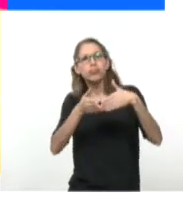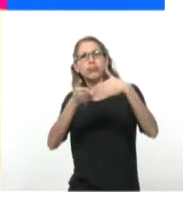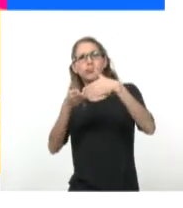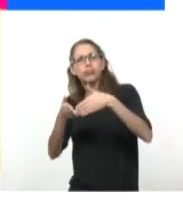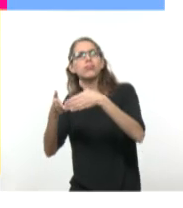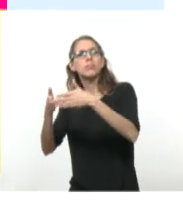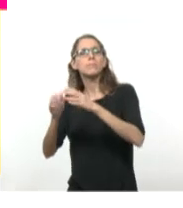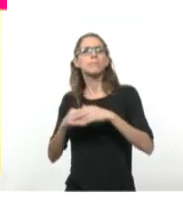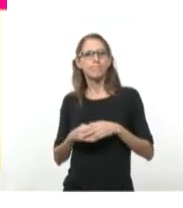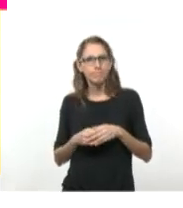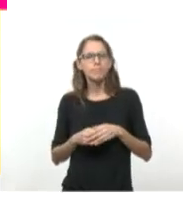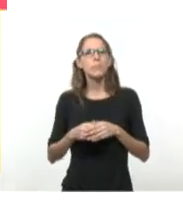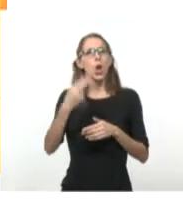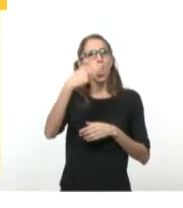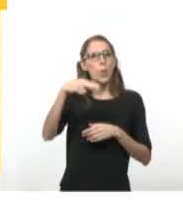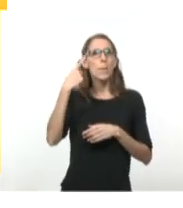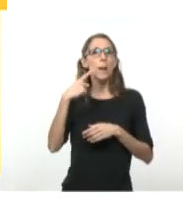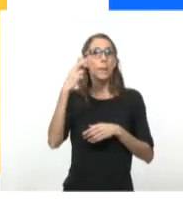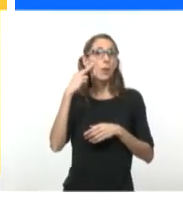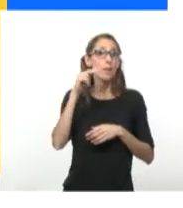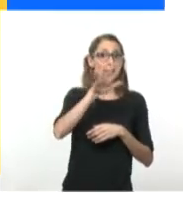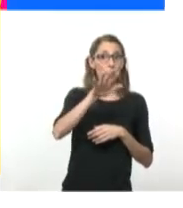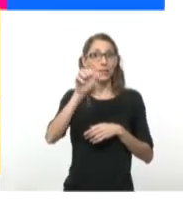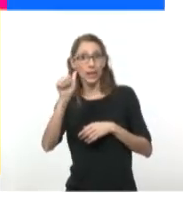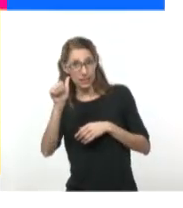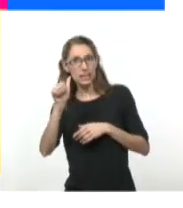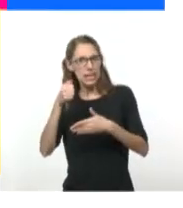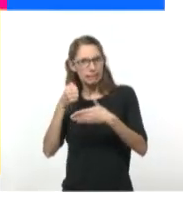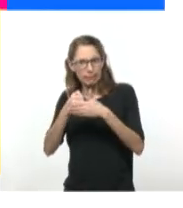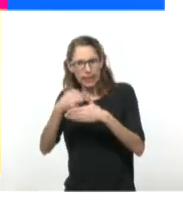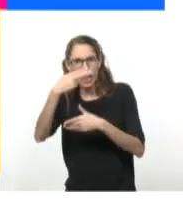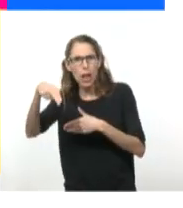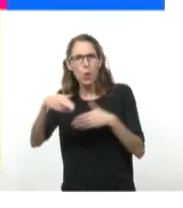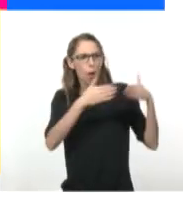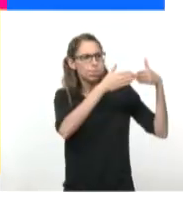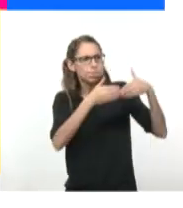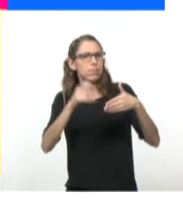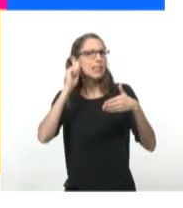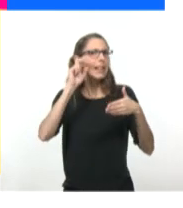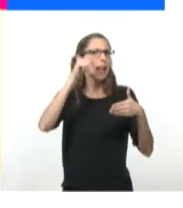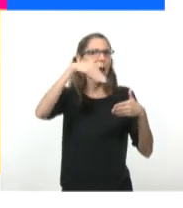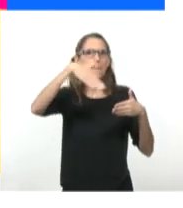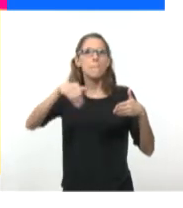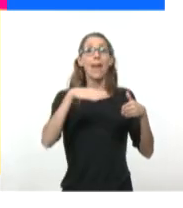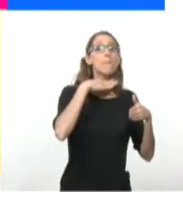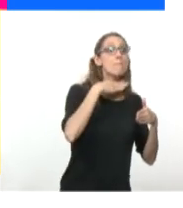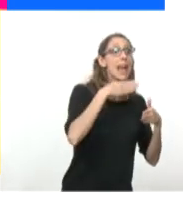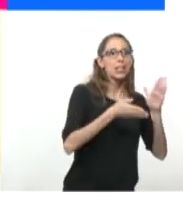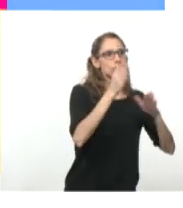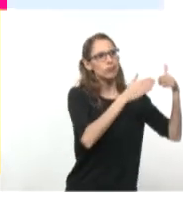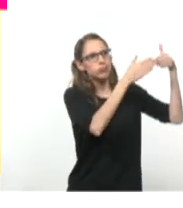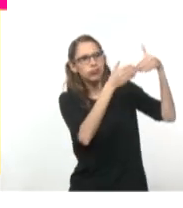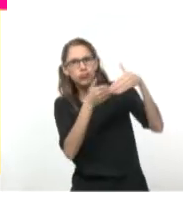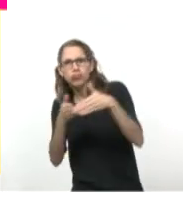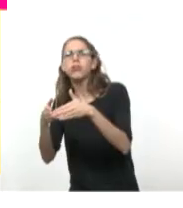A fines de noviembre de 1956, el yate Granma zarpaba de México llevando a Fidel Castro y a otros